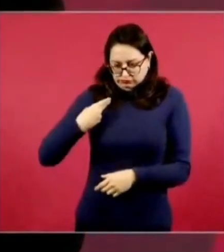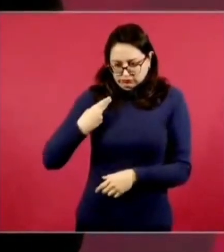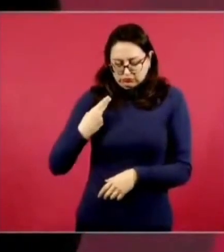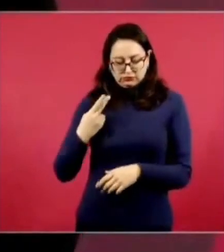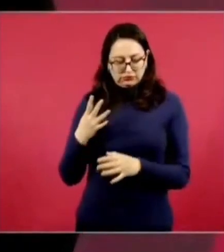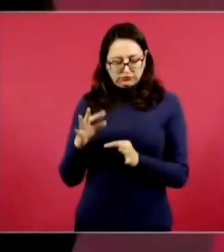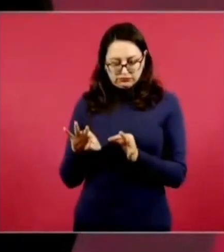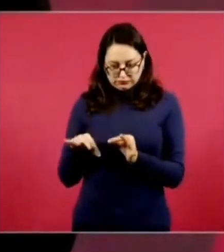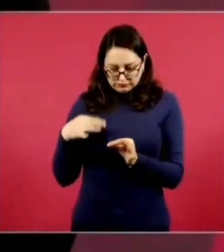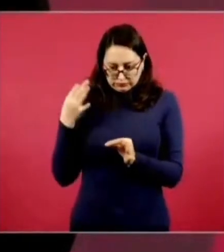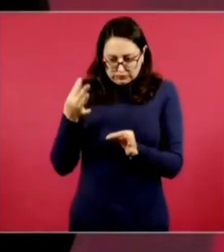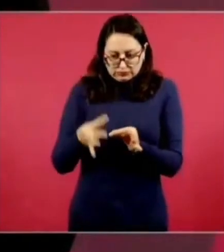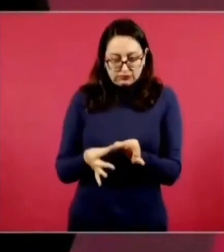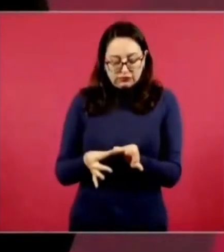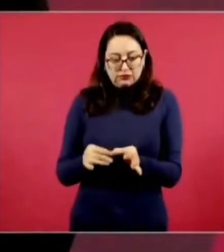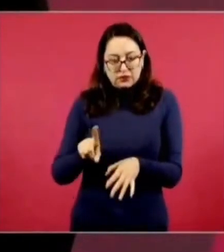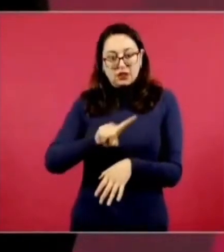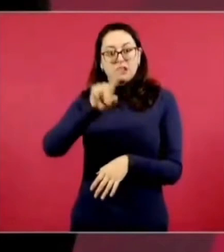opinando